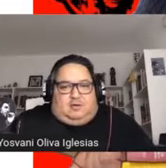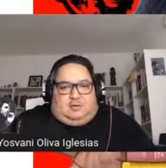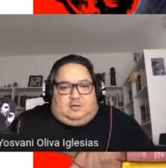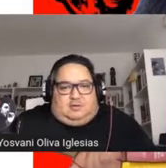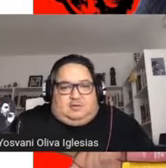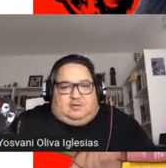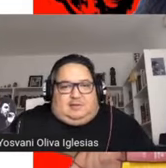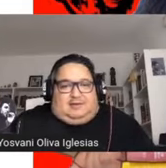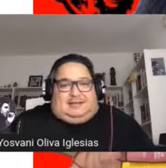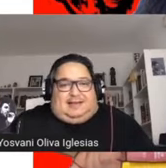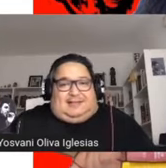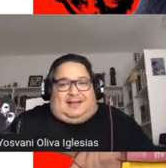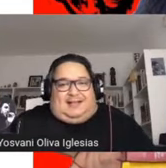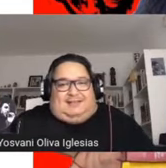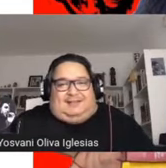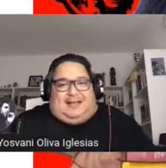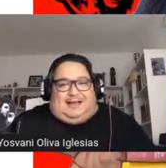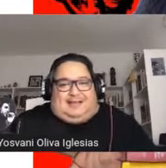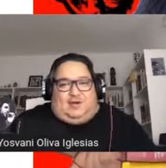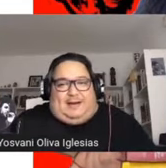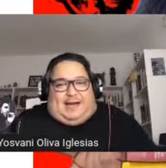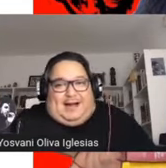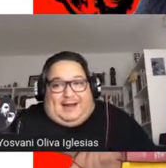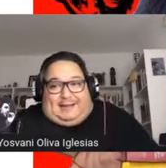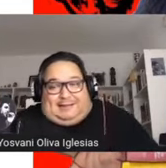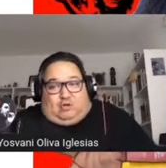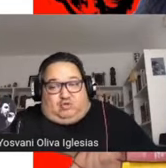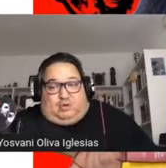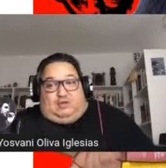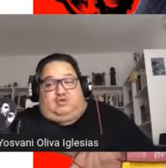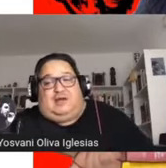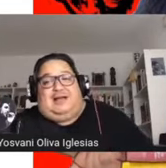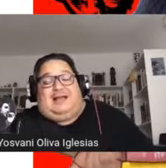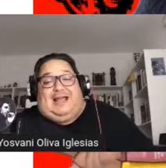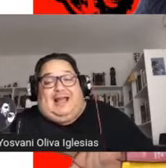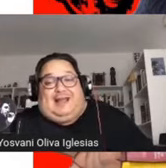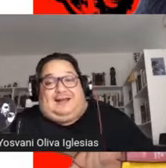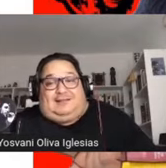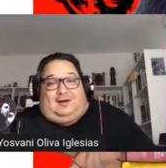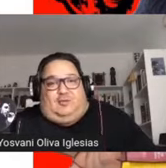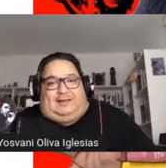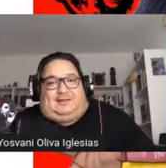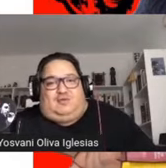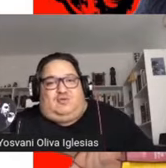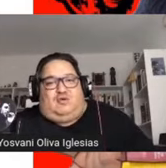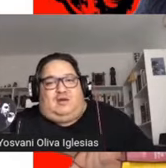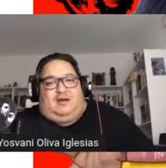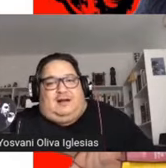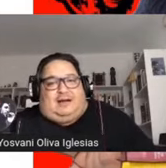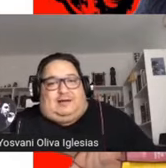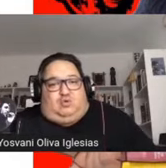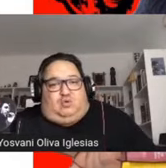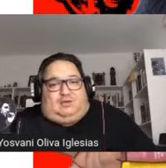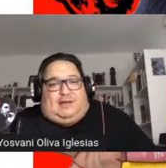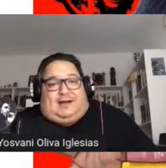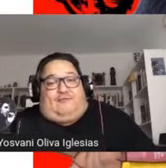Esas identidades latinoamericanas en Estados Unidos en el siglo XXI